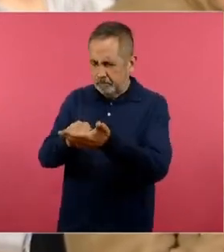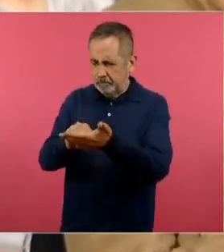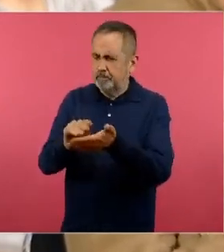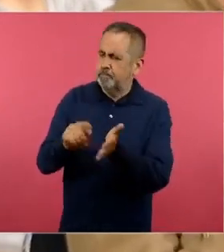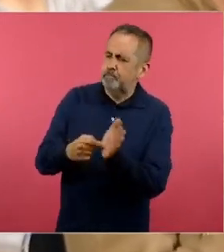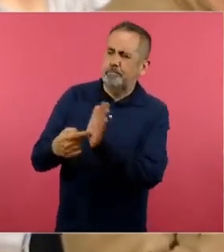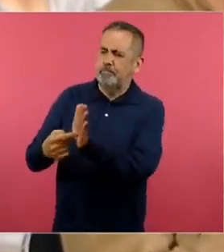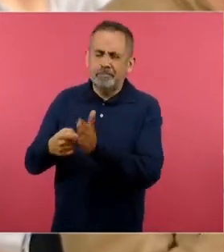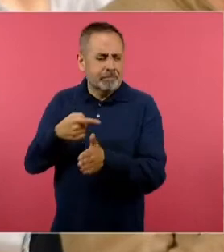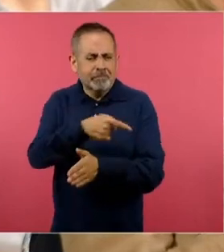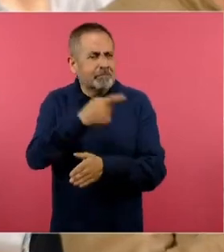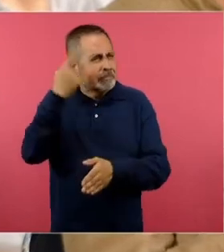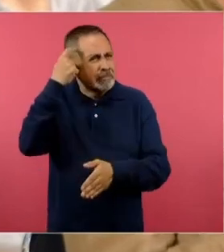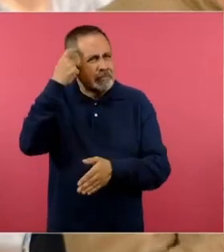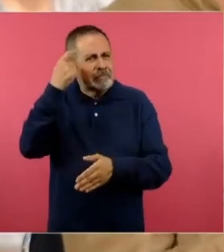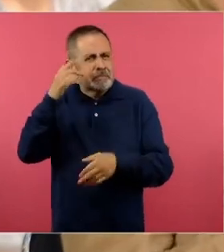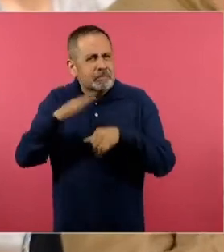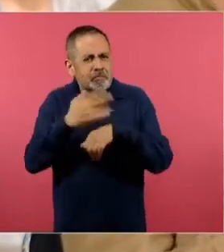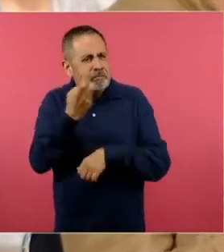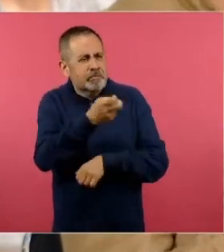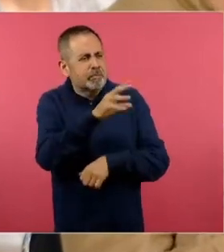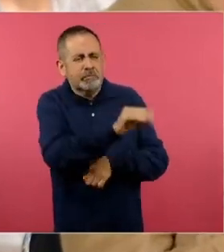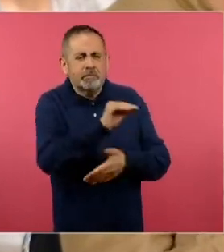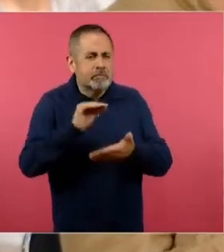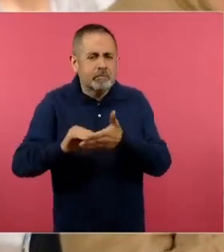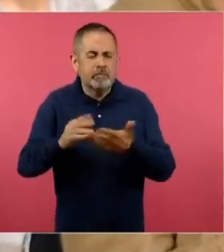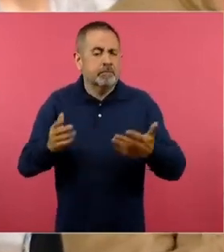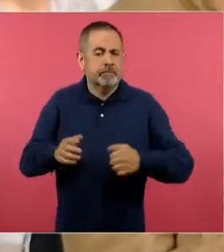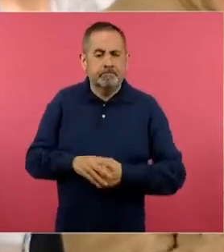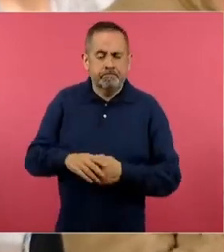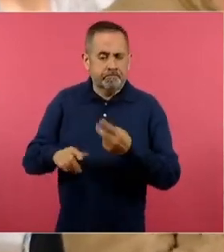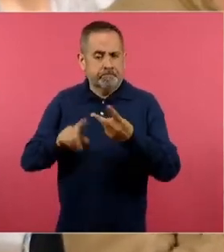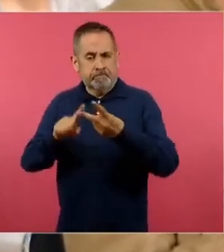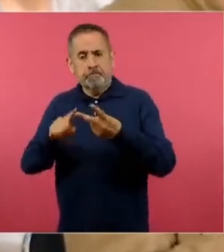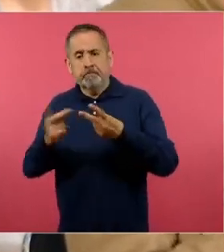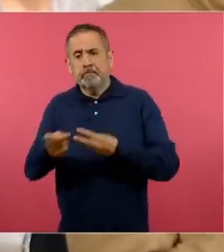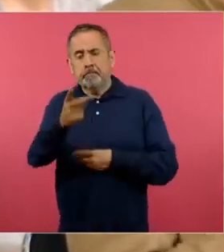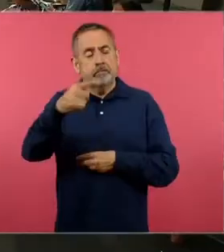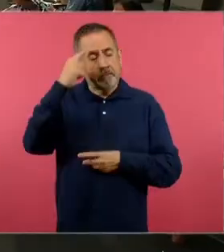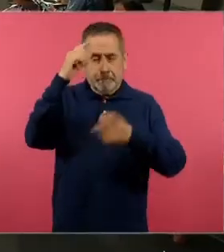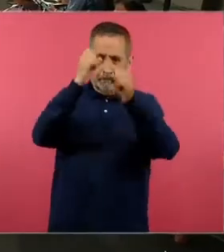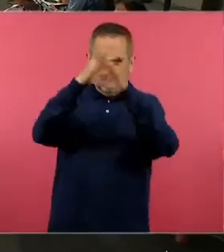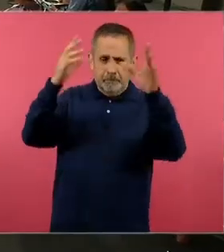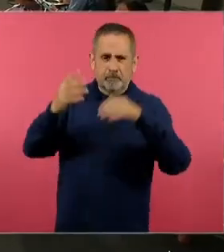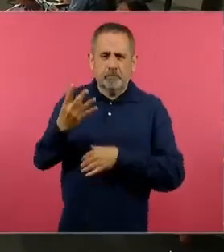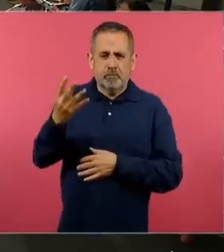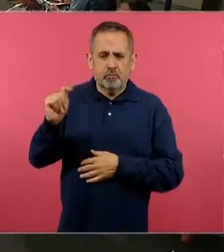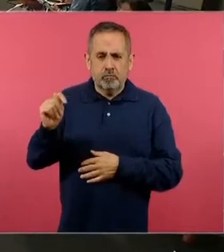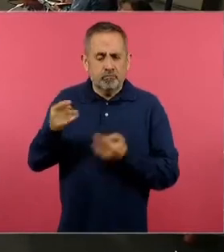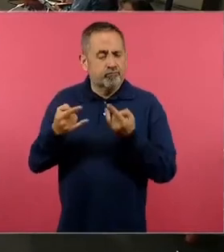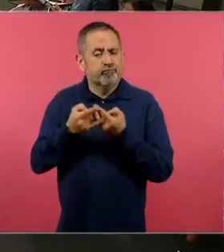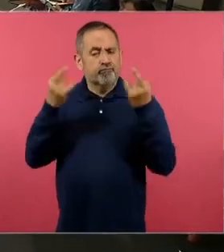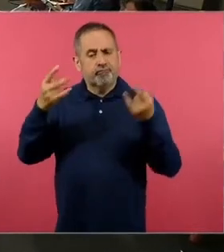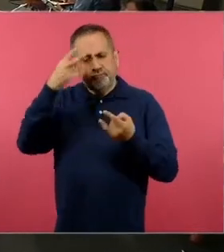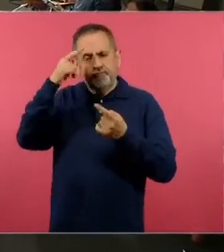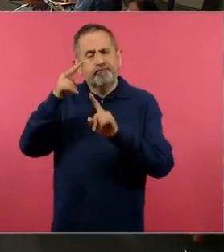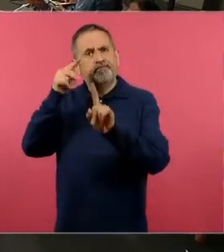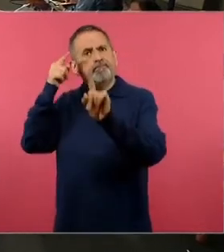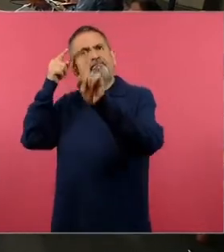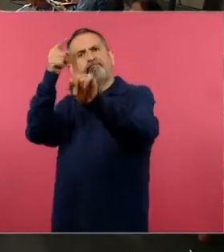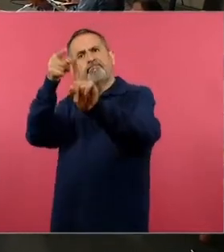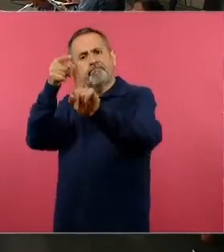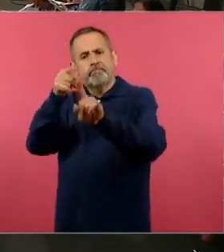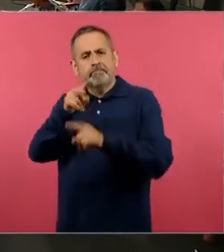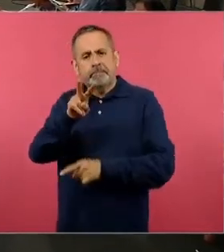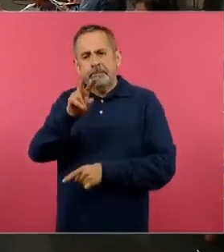también respecto de los libros cuál es la visión que el gobierno de la cuarta transformación va a enseñar a los niños sobre la historia de México hasta qué